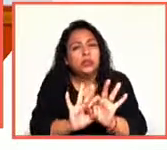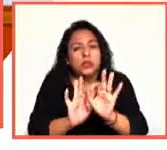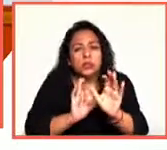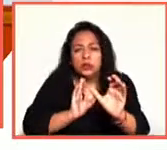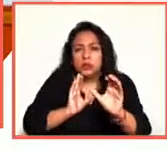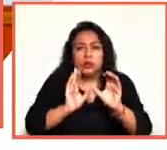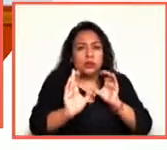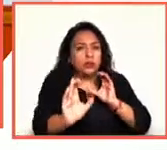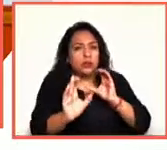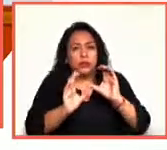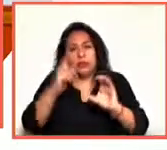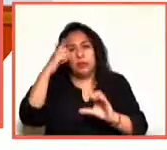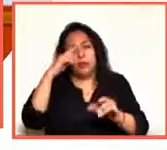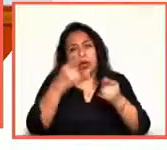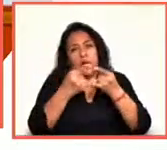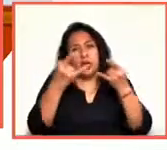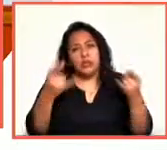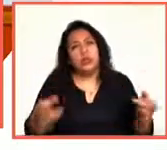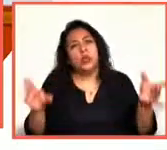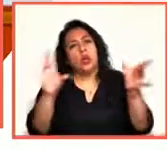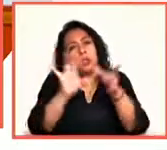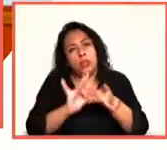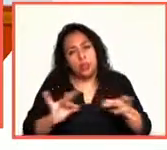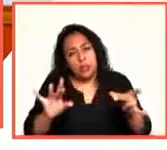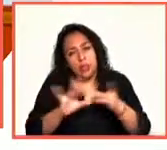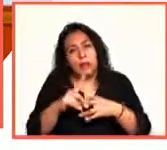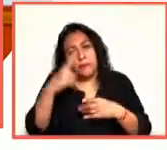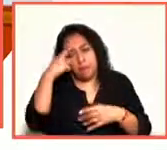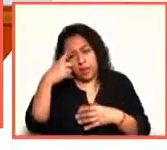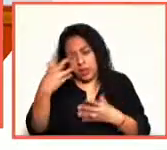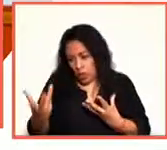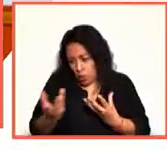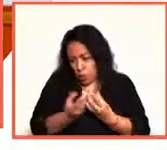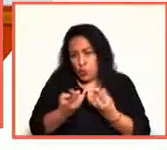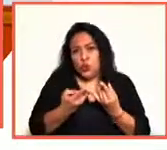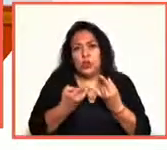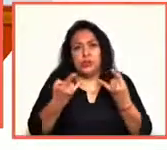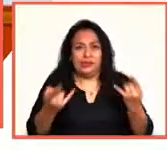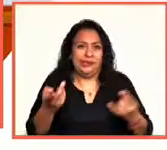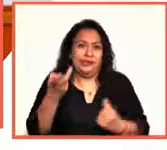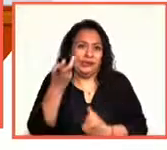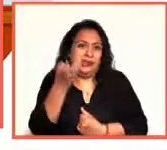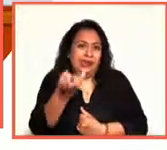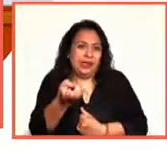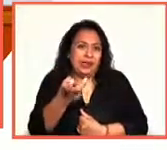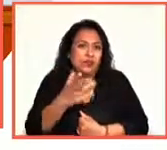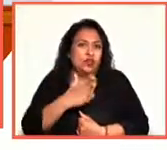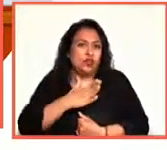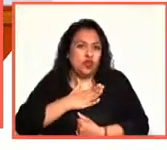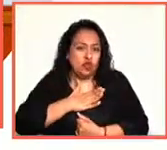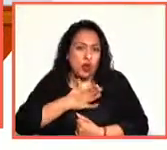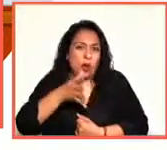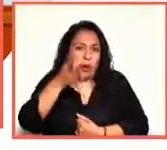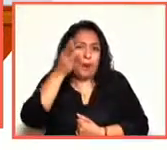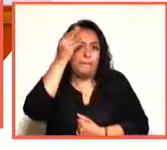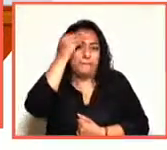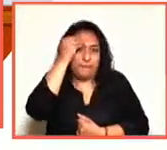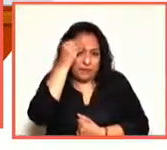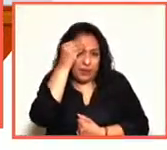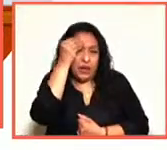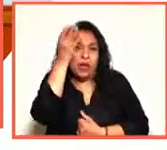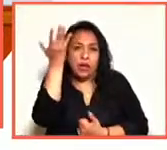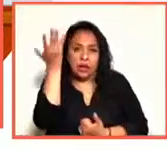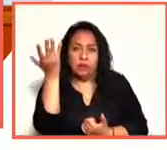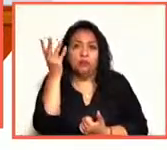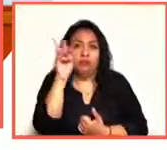para contar una historia, para vivir juntos una historia. Eso es lo que yo aprendí con toda esta aventura.